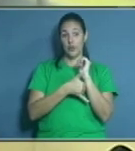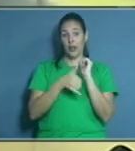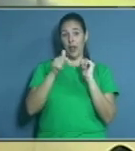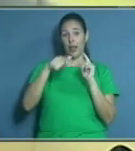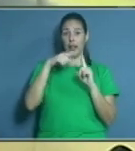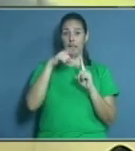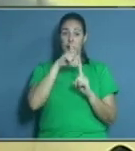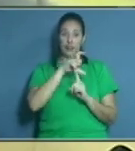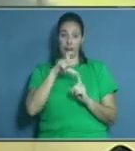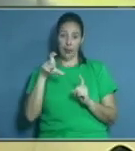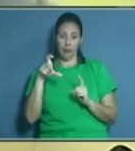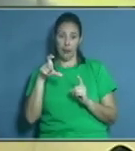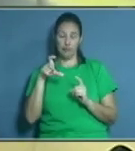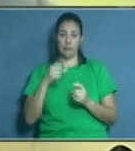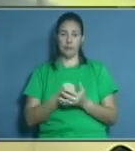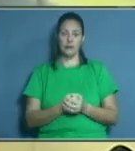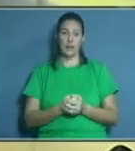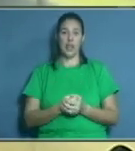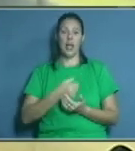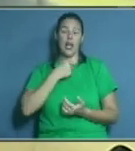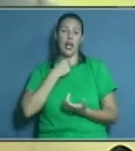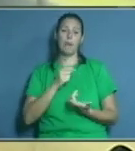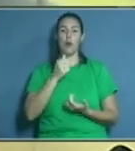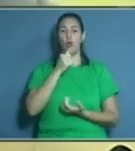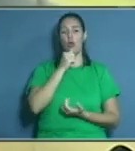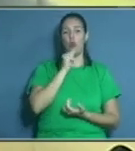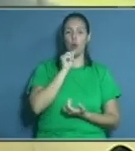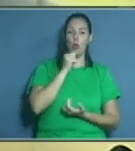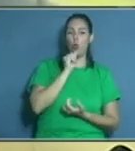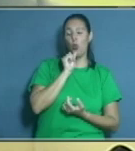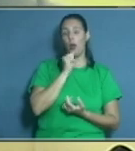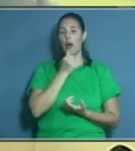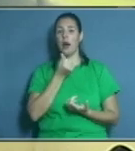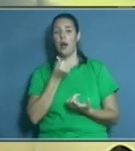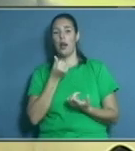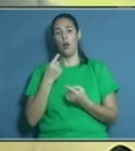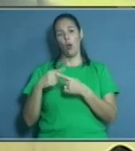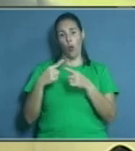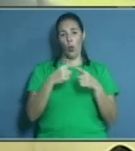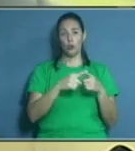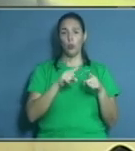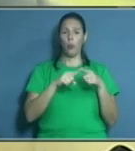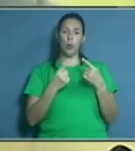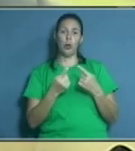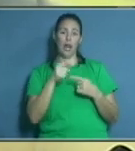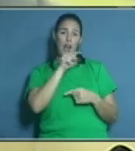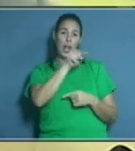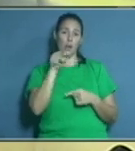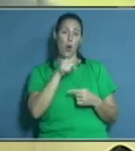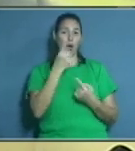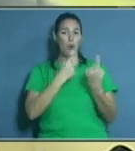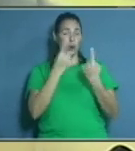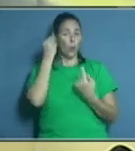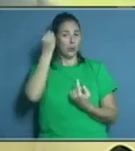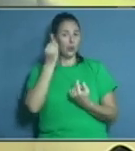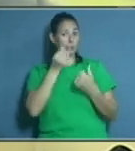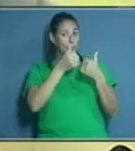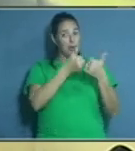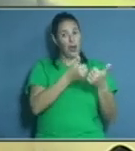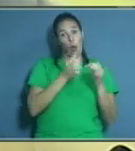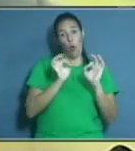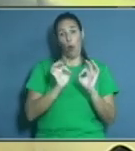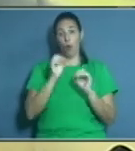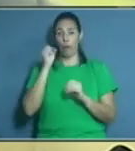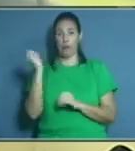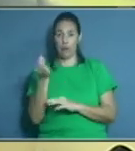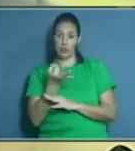tipo de dudas, de inquietudes, porque algunos están en lo cierto, otros no tanto. ¿Verdad? Doctora, por